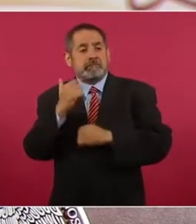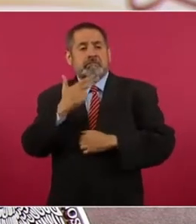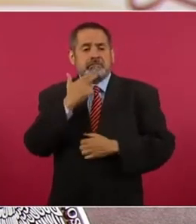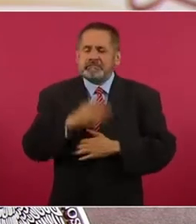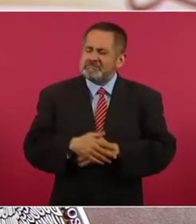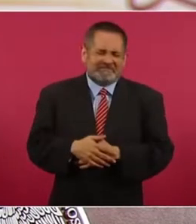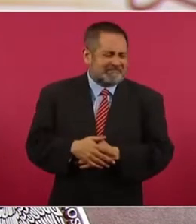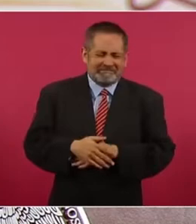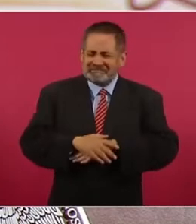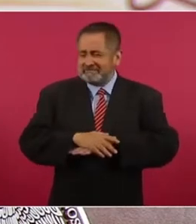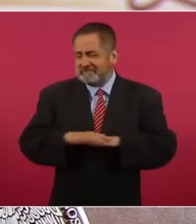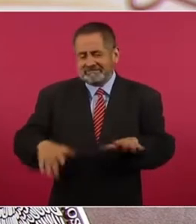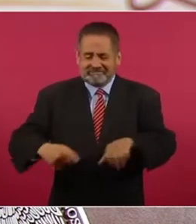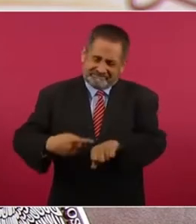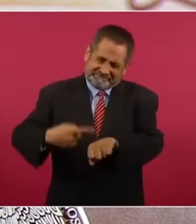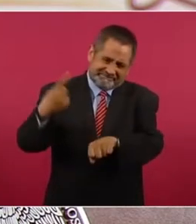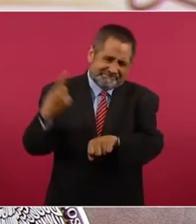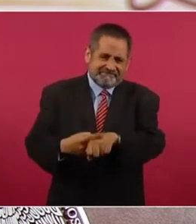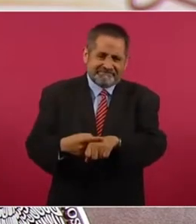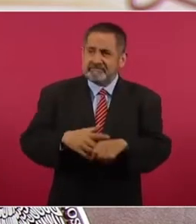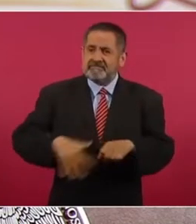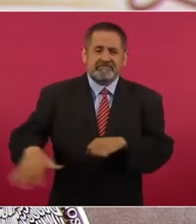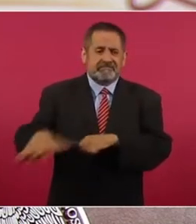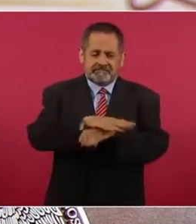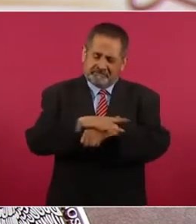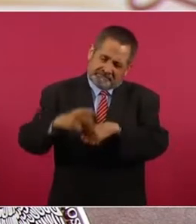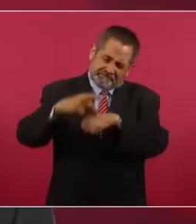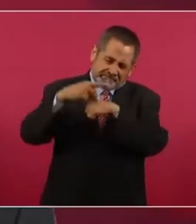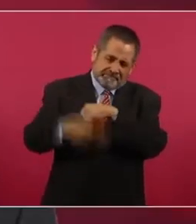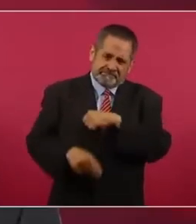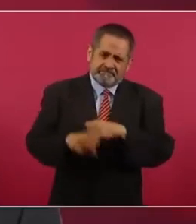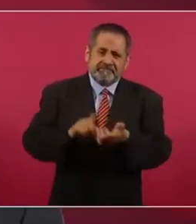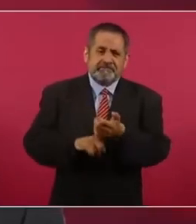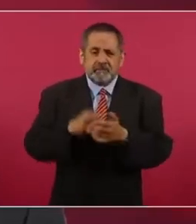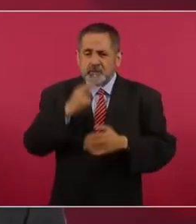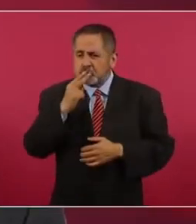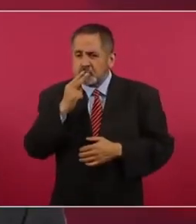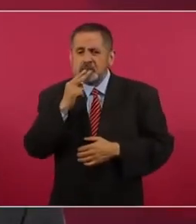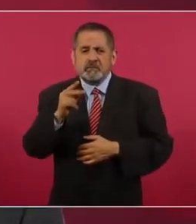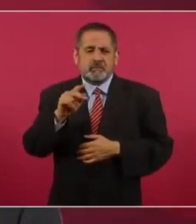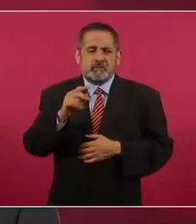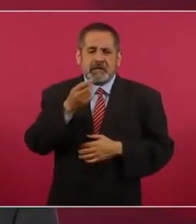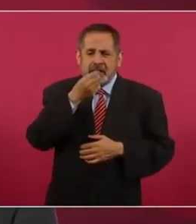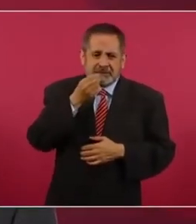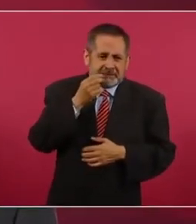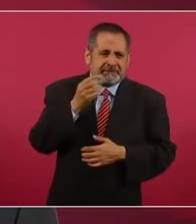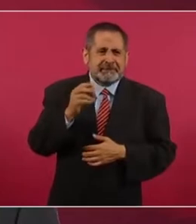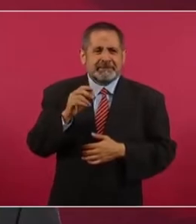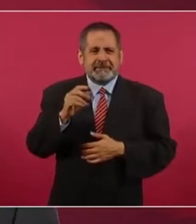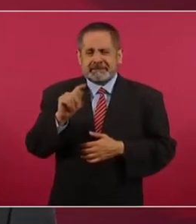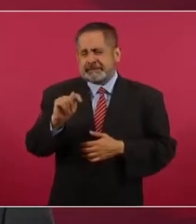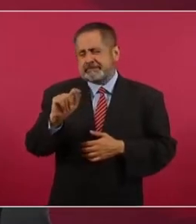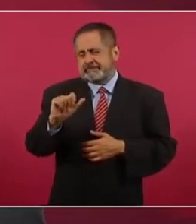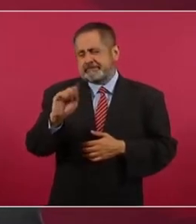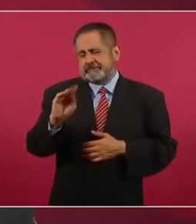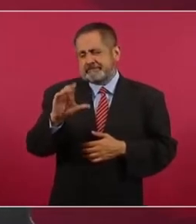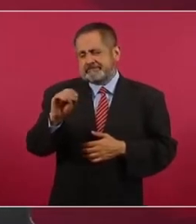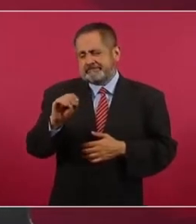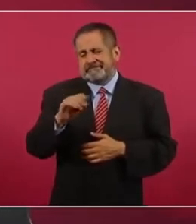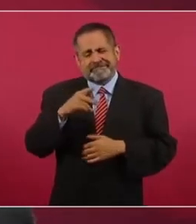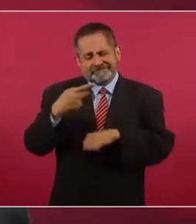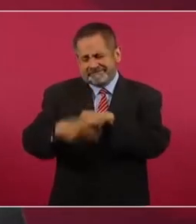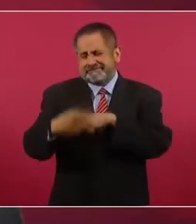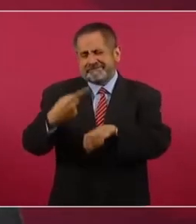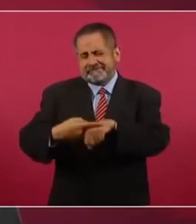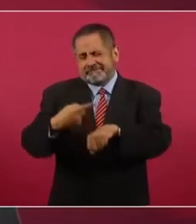ser evitado por todas las personas. Consumir tabaco daña la salud y puede causar la muerte. Los nuevos